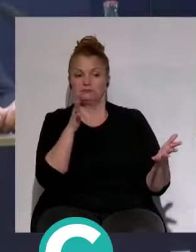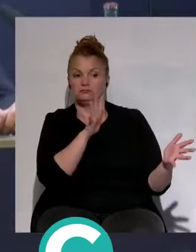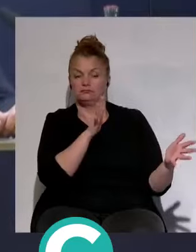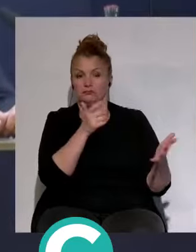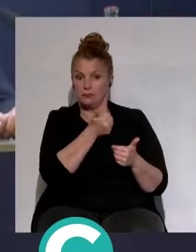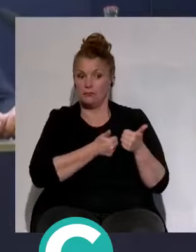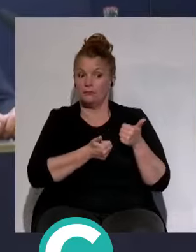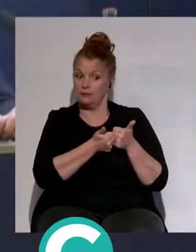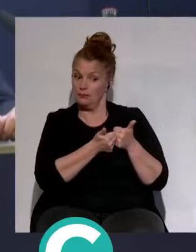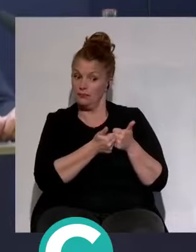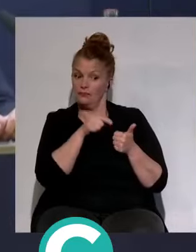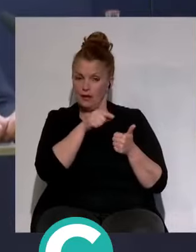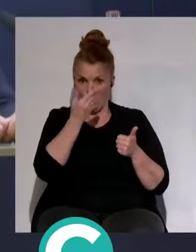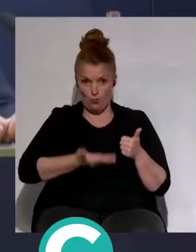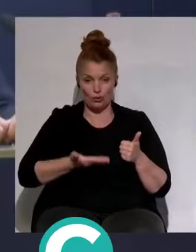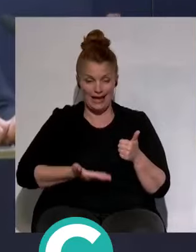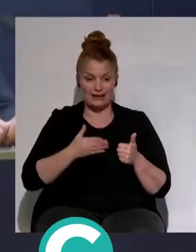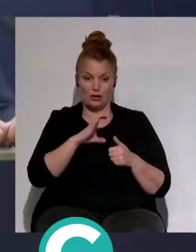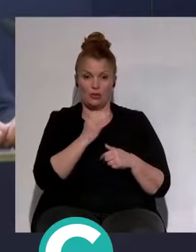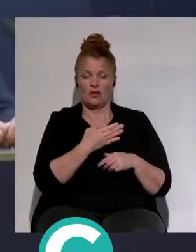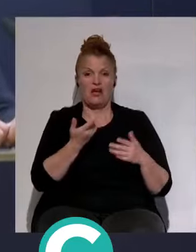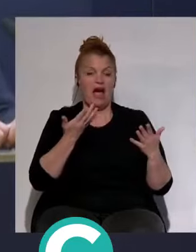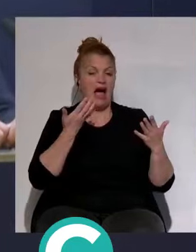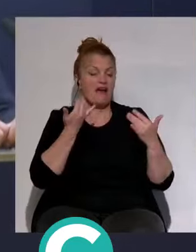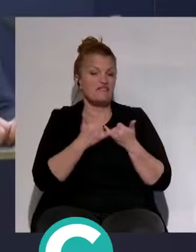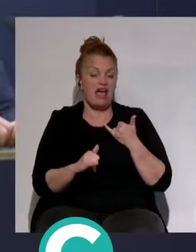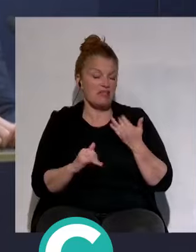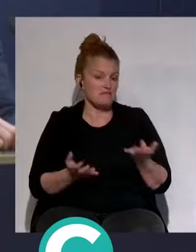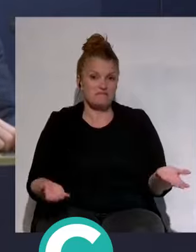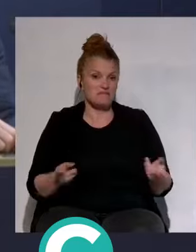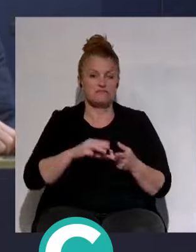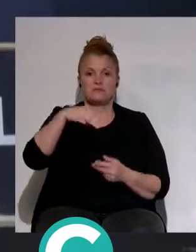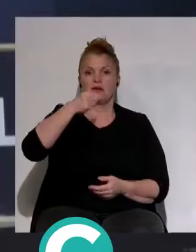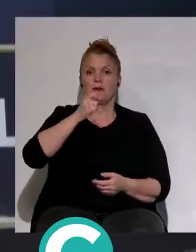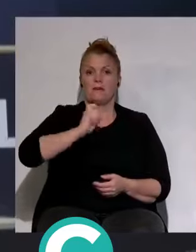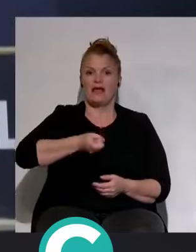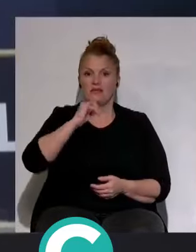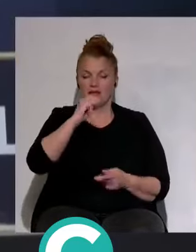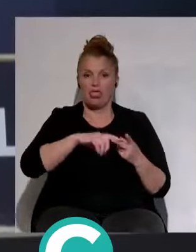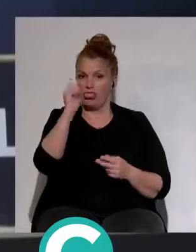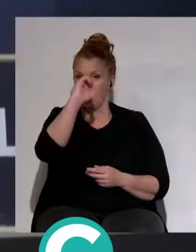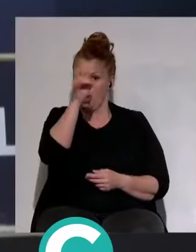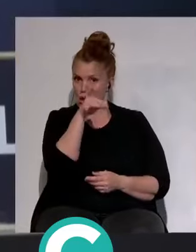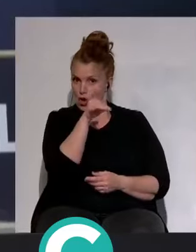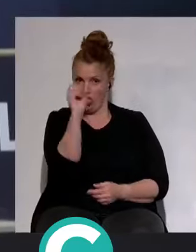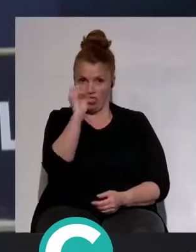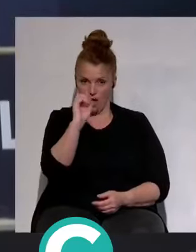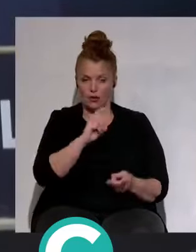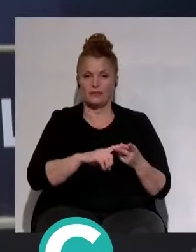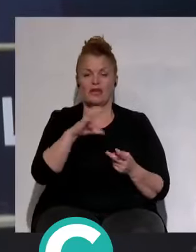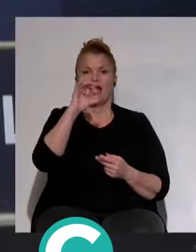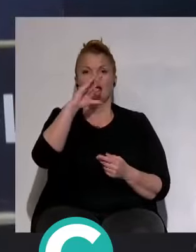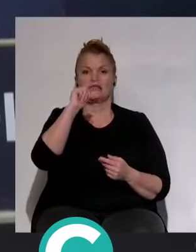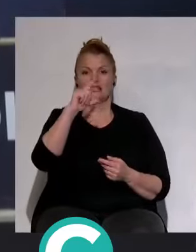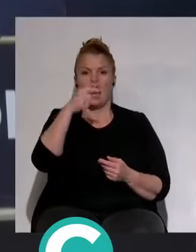debían de ser importantes en este club, que han pasado absolutamente desapercibidos. Maxi, cero goles. Cero goles. Escalante,